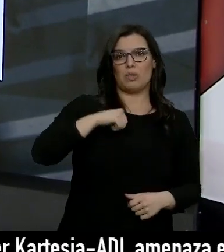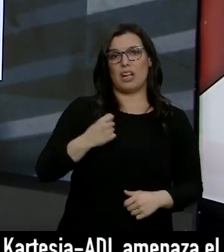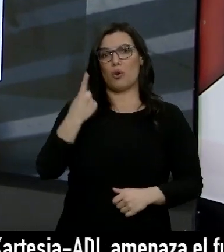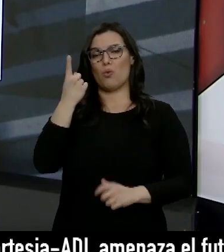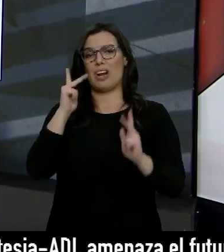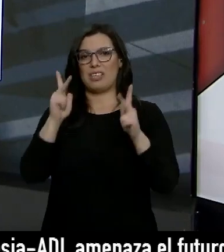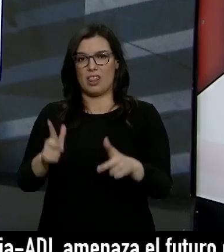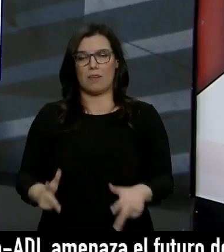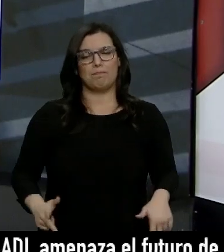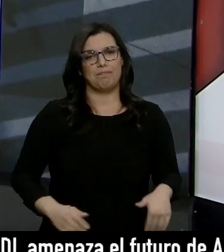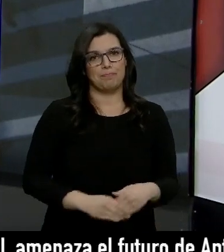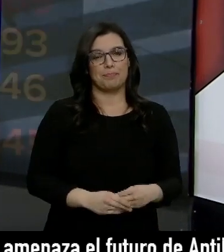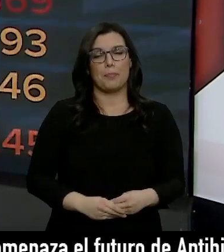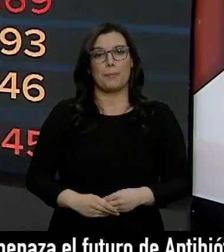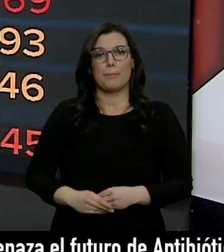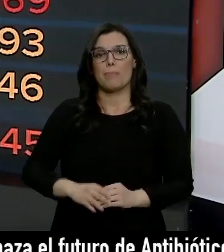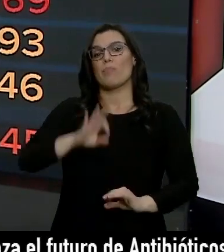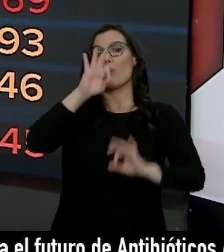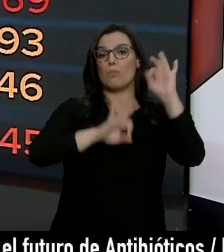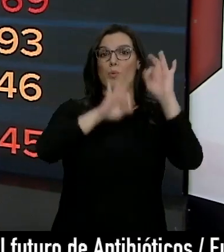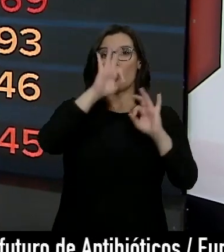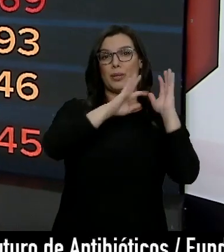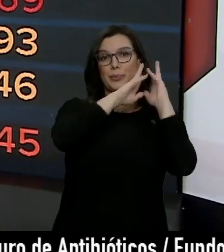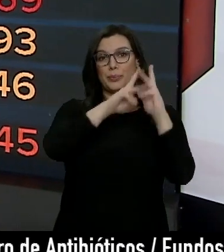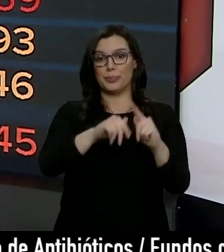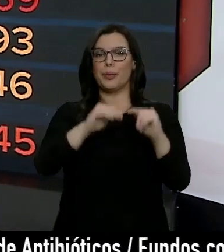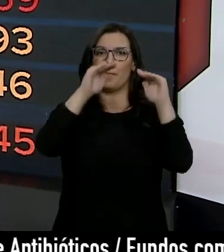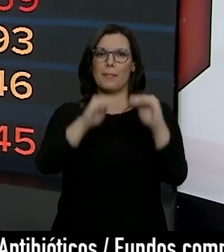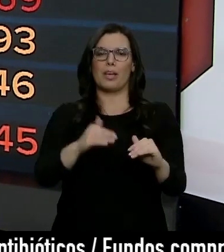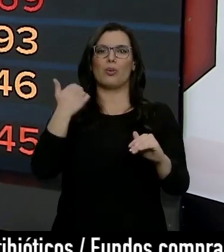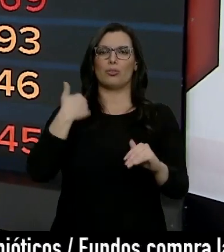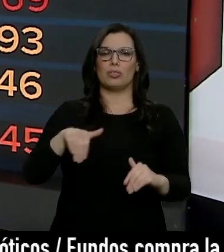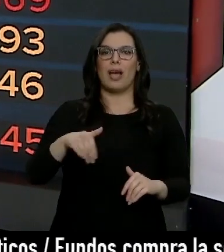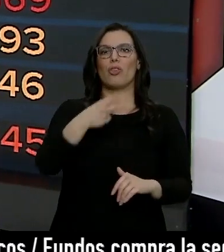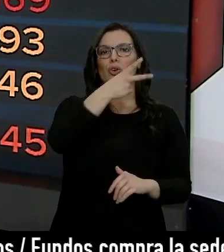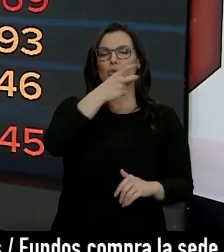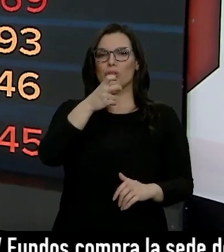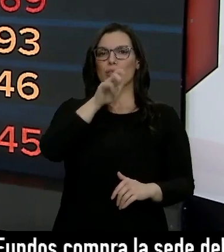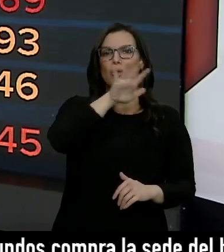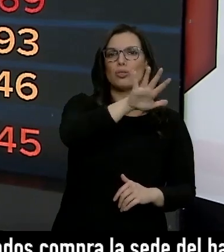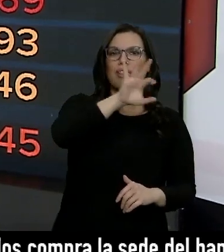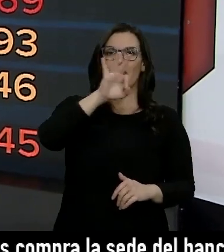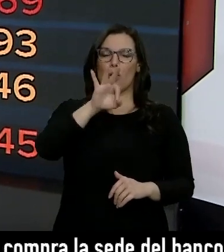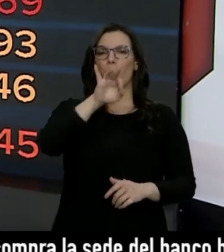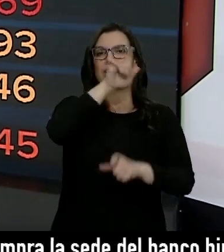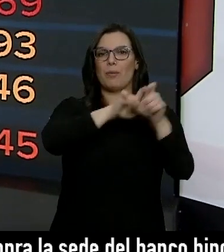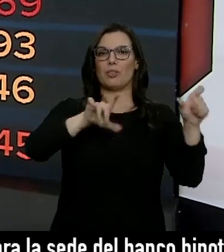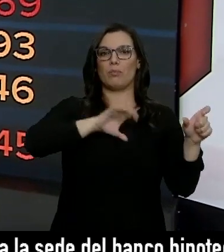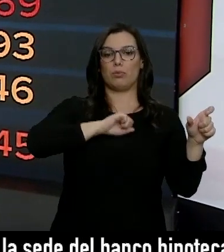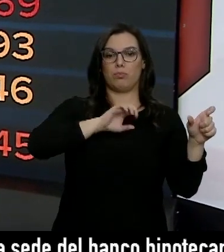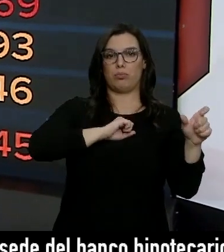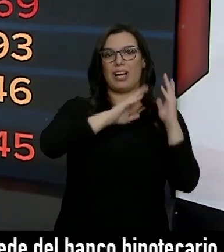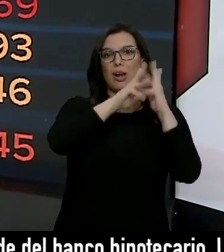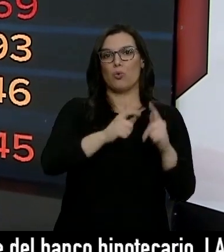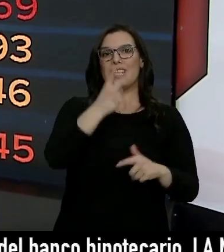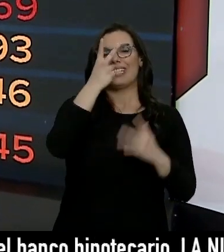en residencias. Y la incidencia en la comunidad desciende y ya se sitúa por debajo de los 250 casos a 7 días.